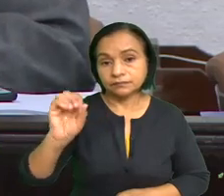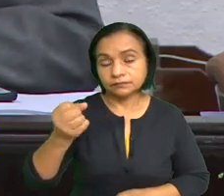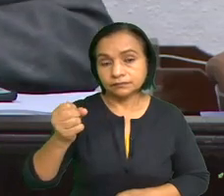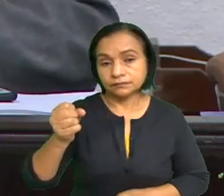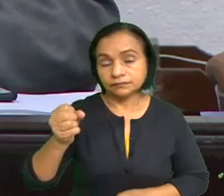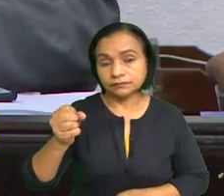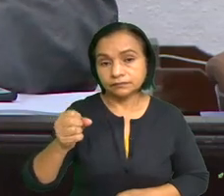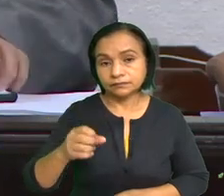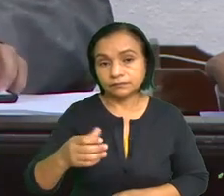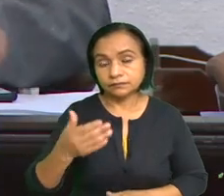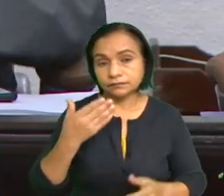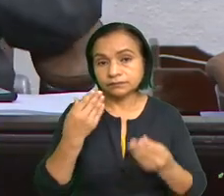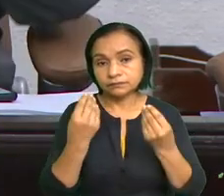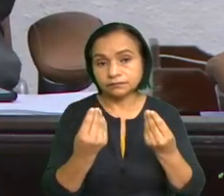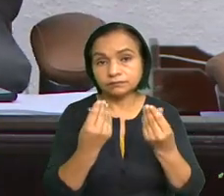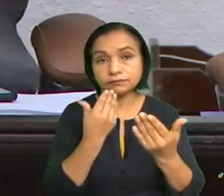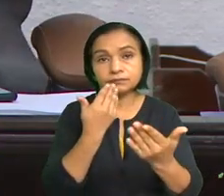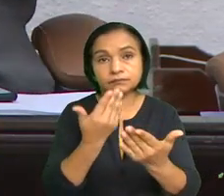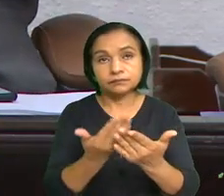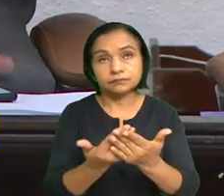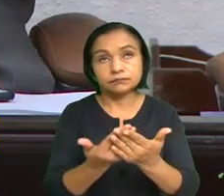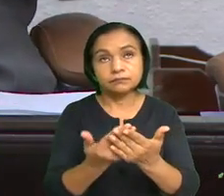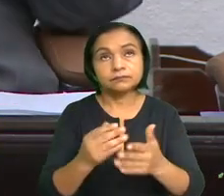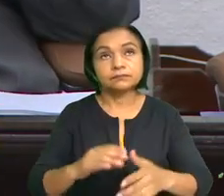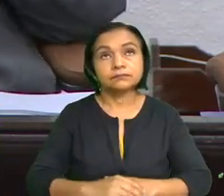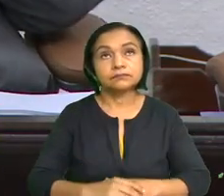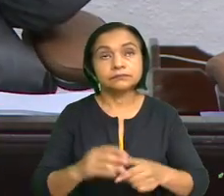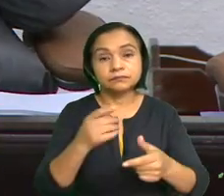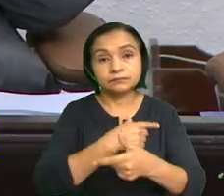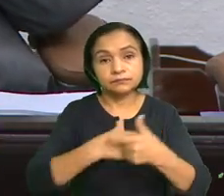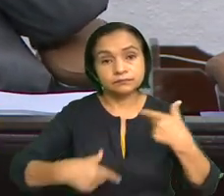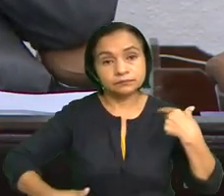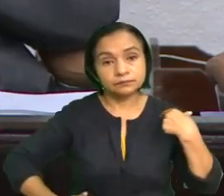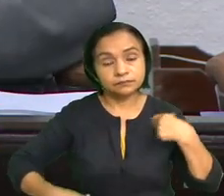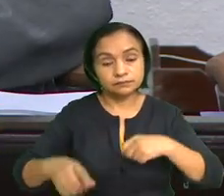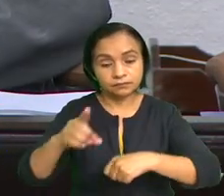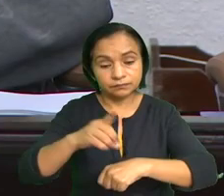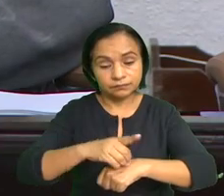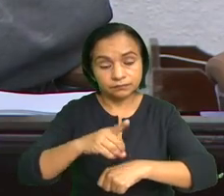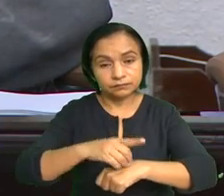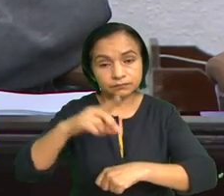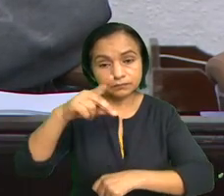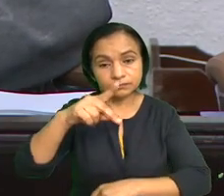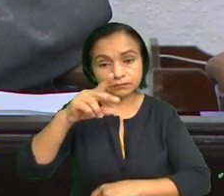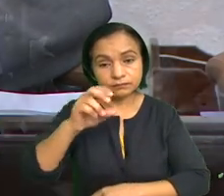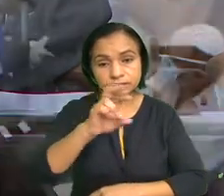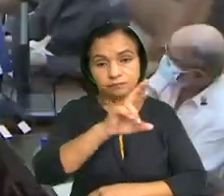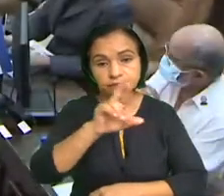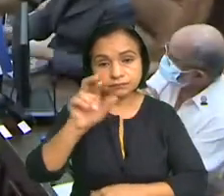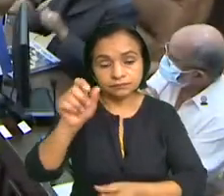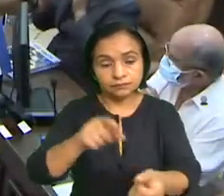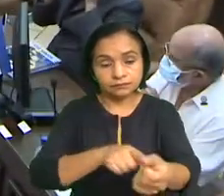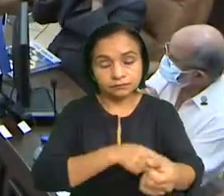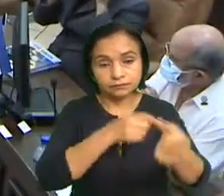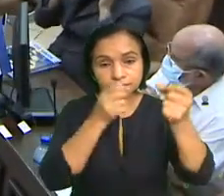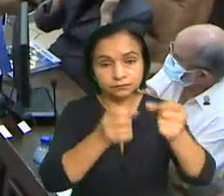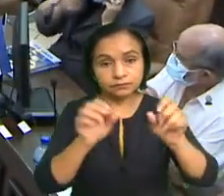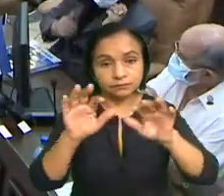Muchas gracias, estimado Presidente, Doctor Gustavo Porra, hermanas y hermanos de la Junta Directiva,